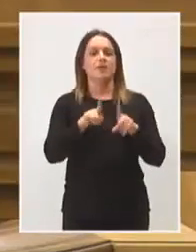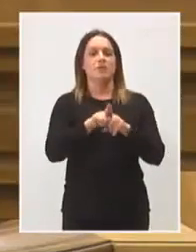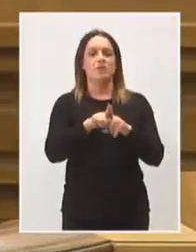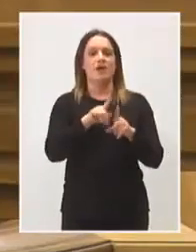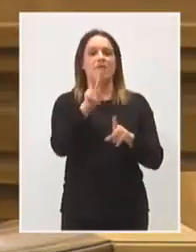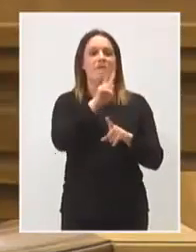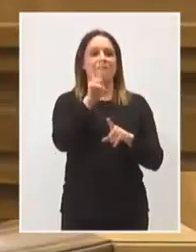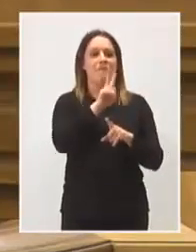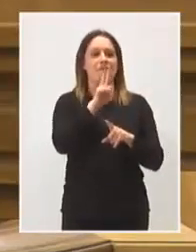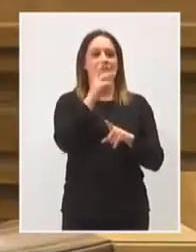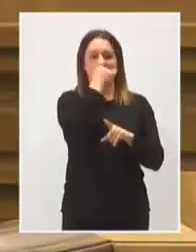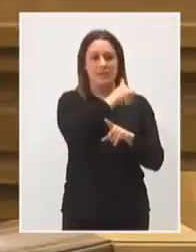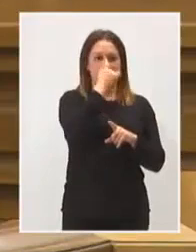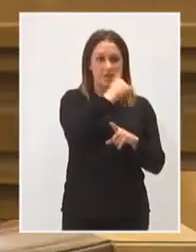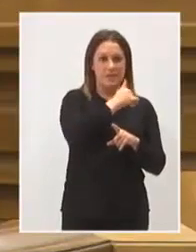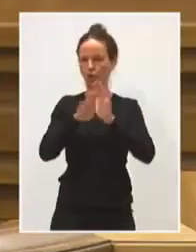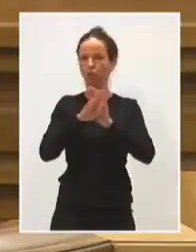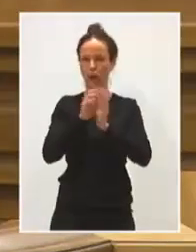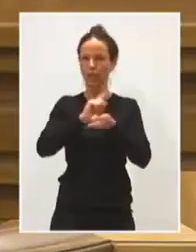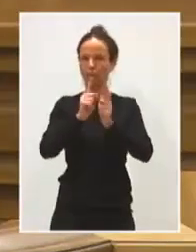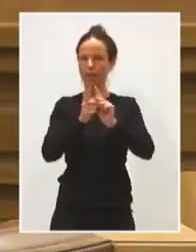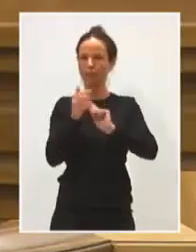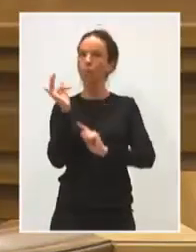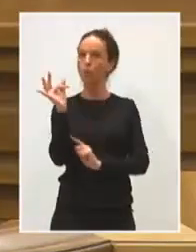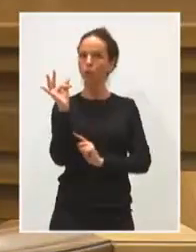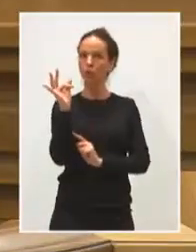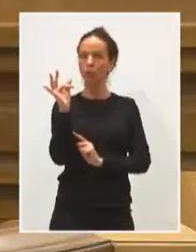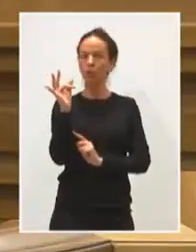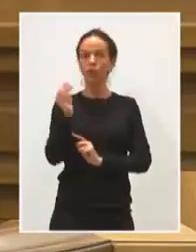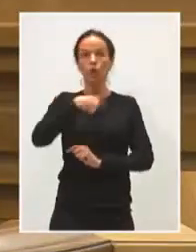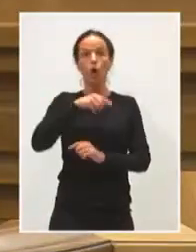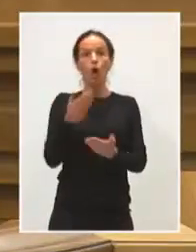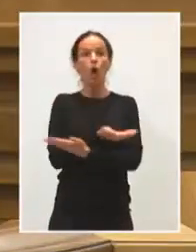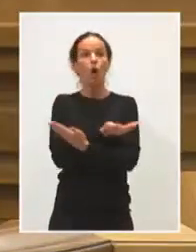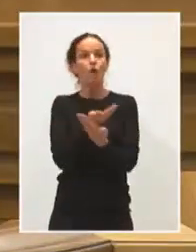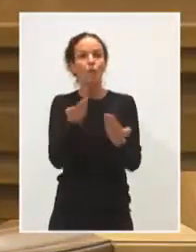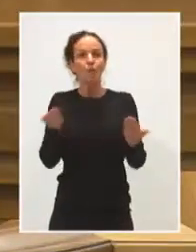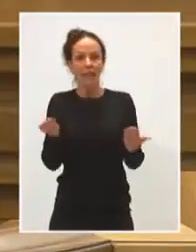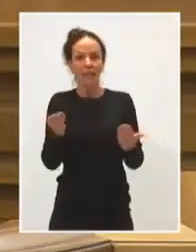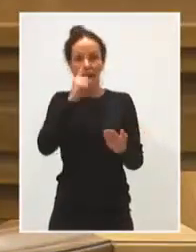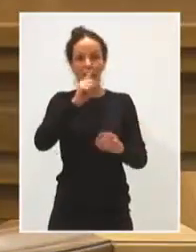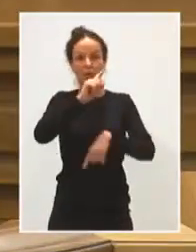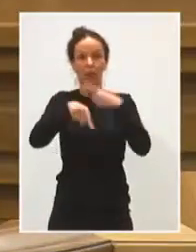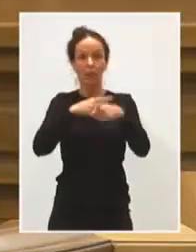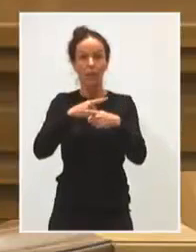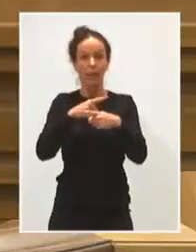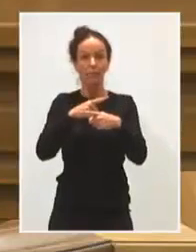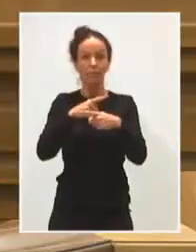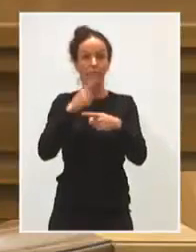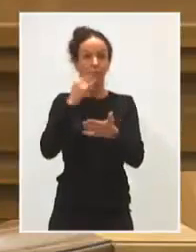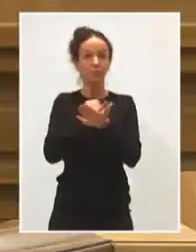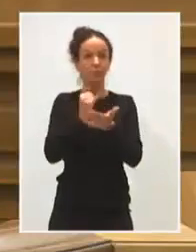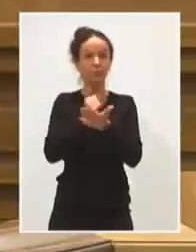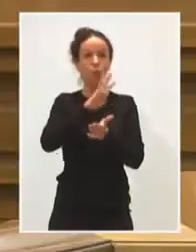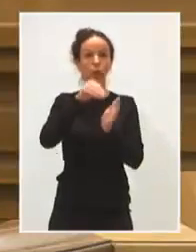y también Libisosa en Lezuza. Vamos a llegar a una oferta, en definitiva, el año que viene, de pruebas de 4